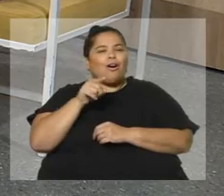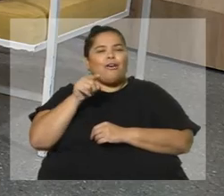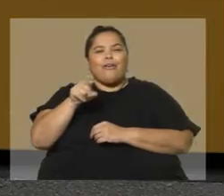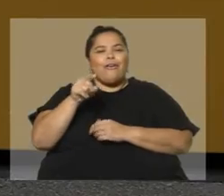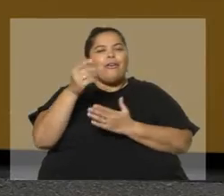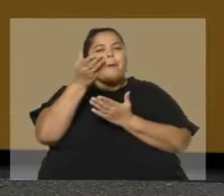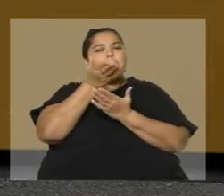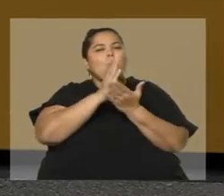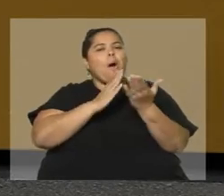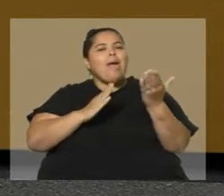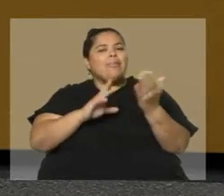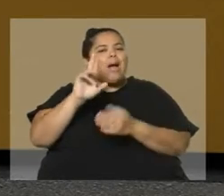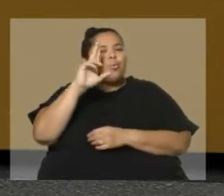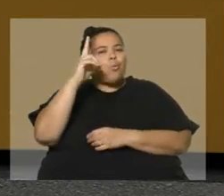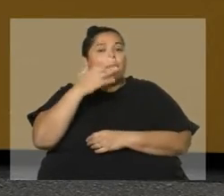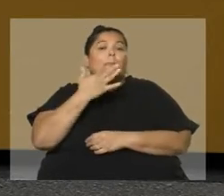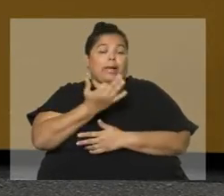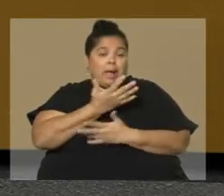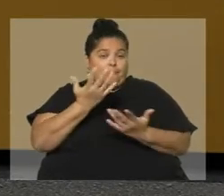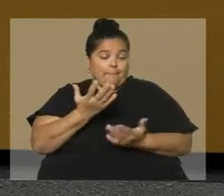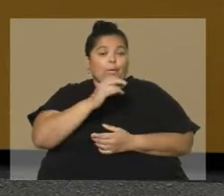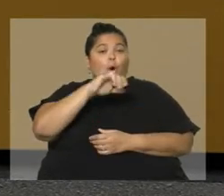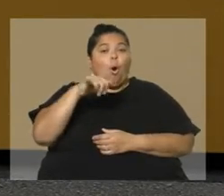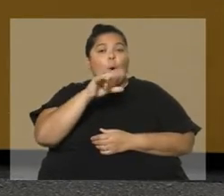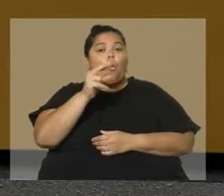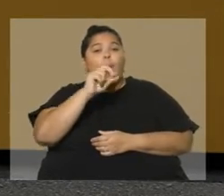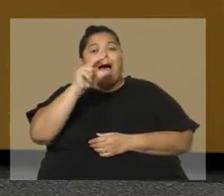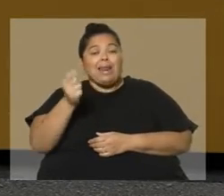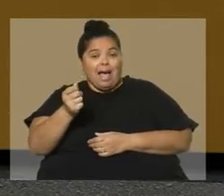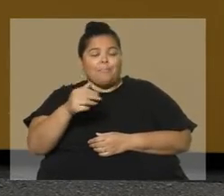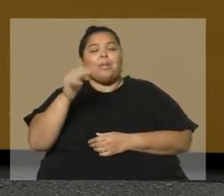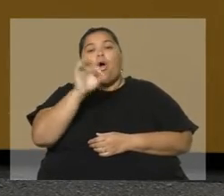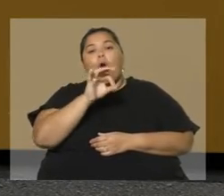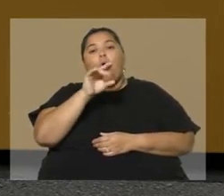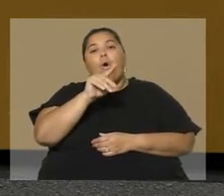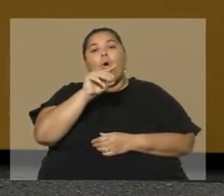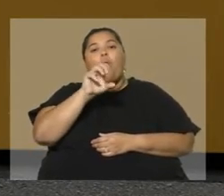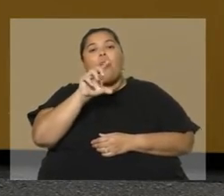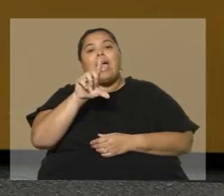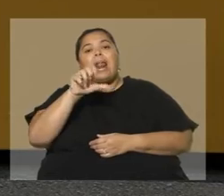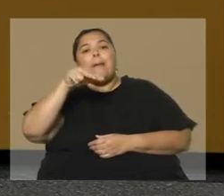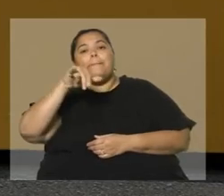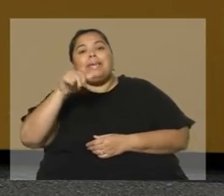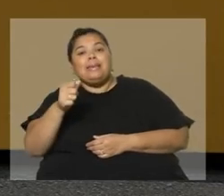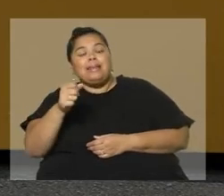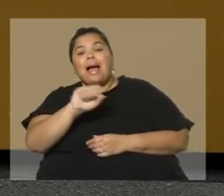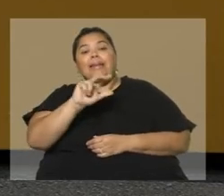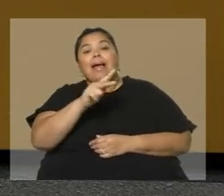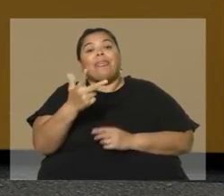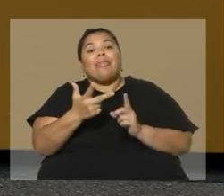podríamos decir Juana de Ibarurú, Delmir Agustini seguramente, y quién sería la tercera.